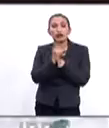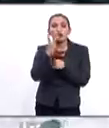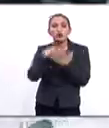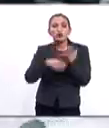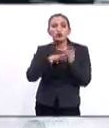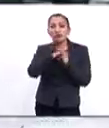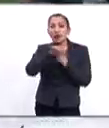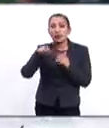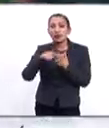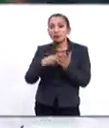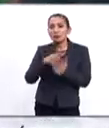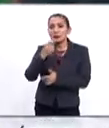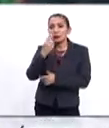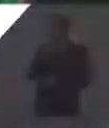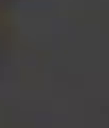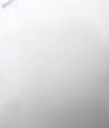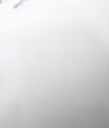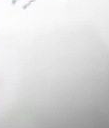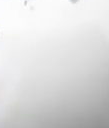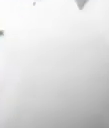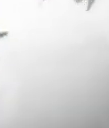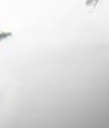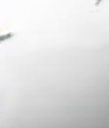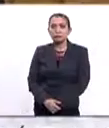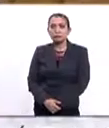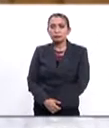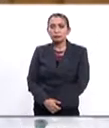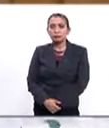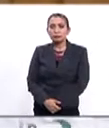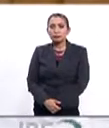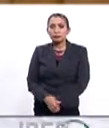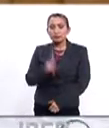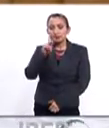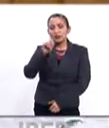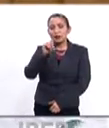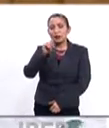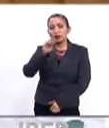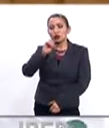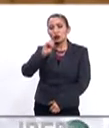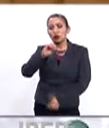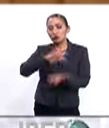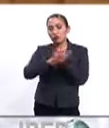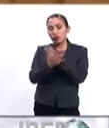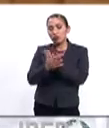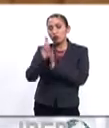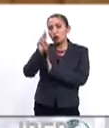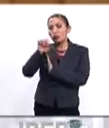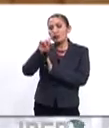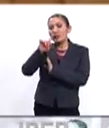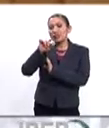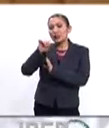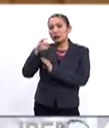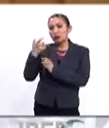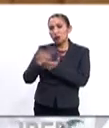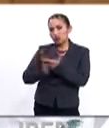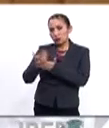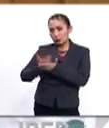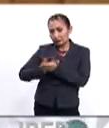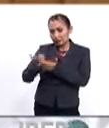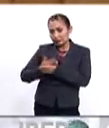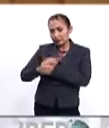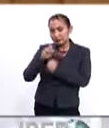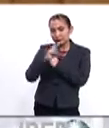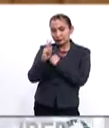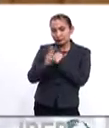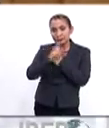-2025. El petro lo convertimos en unidad de cuenta del